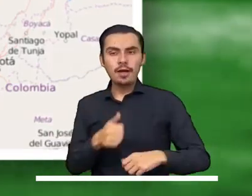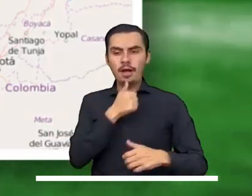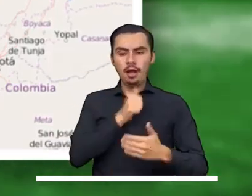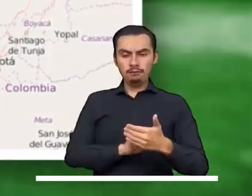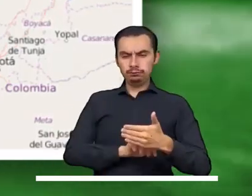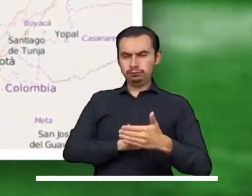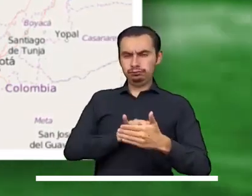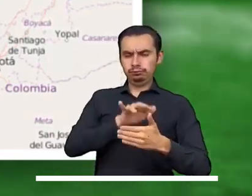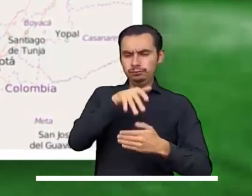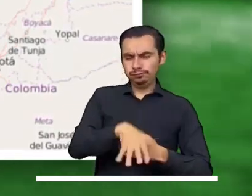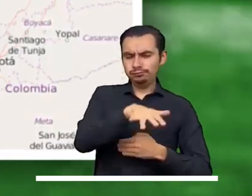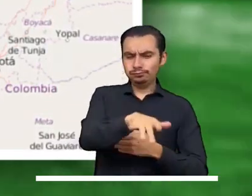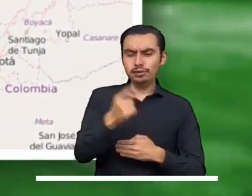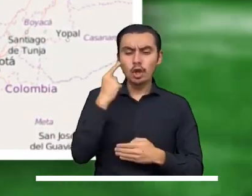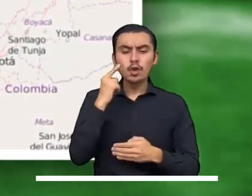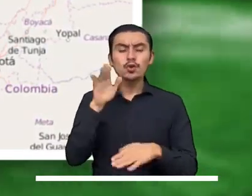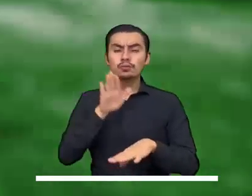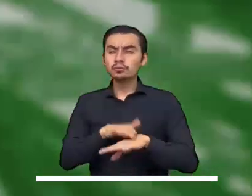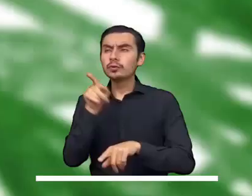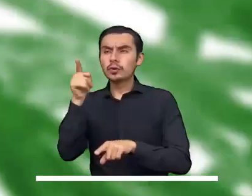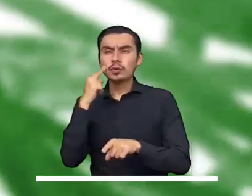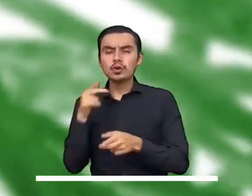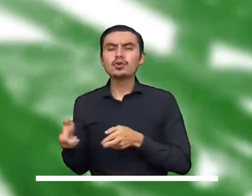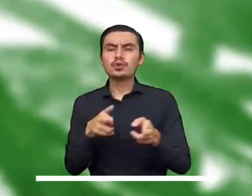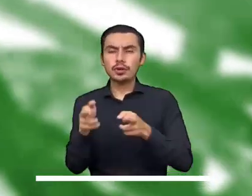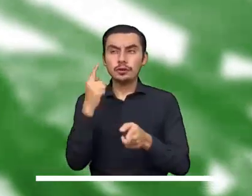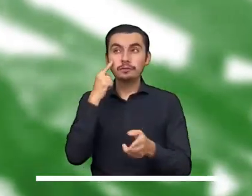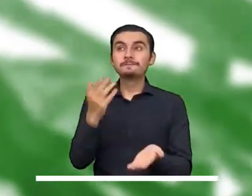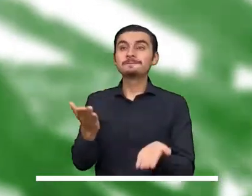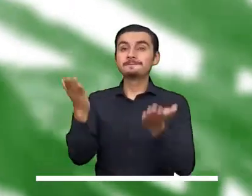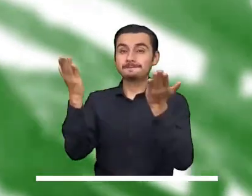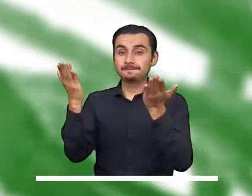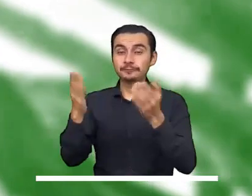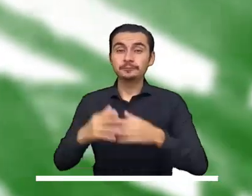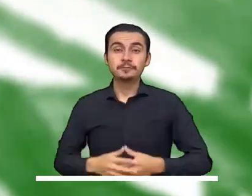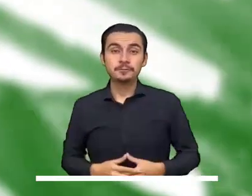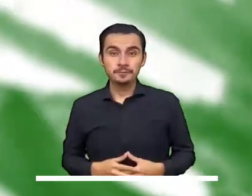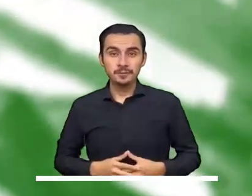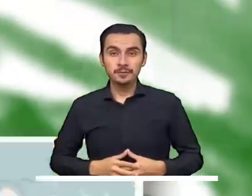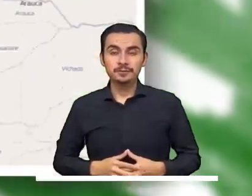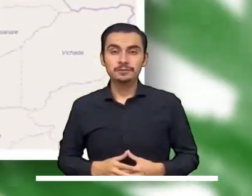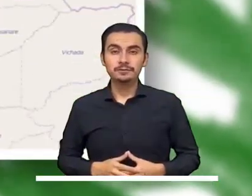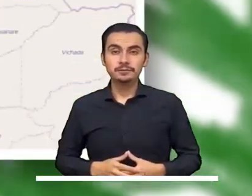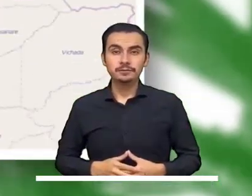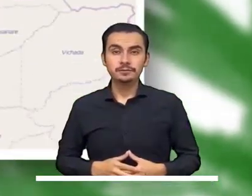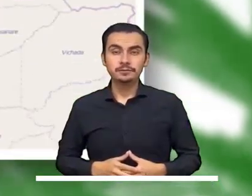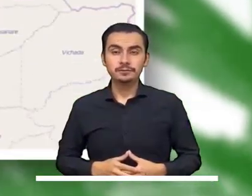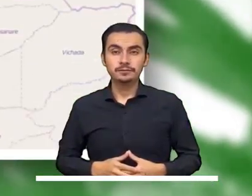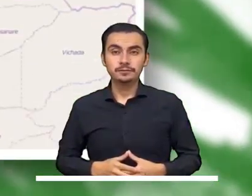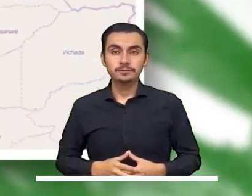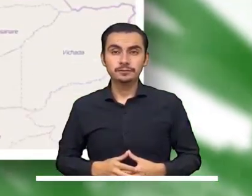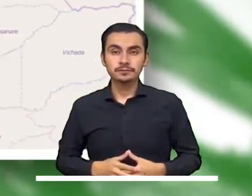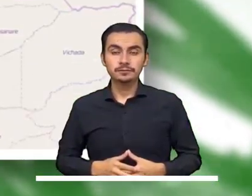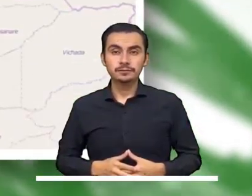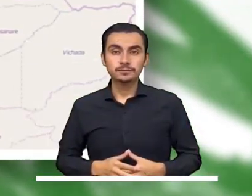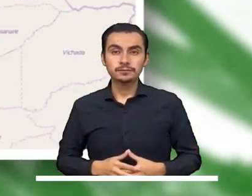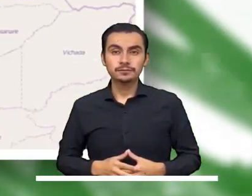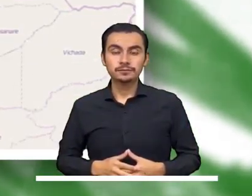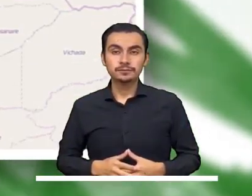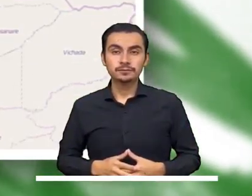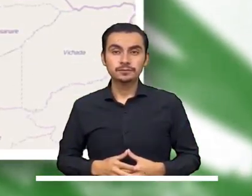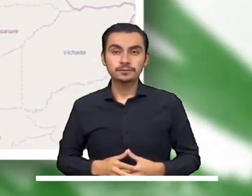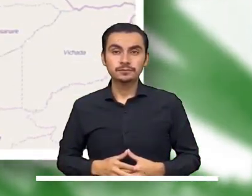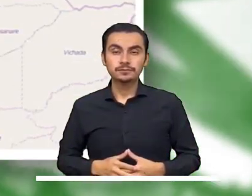súbitas en la cuenca baja del río Catatumbo, especialmente a la altura del corregimiento de La Gabarra, en Tibú, norte de